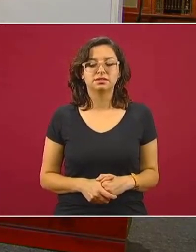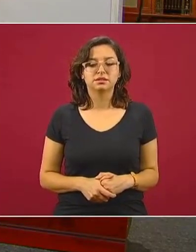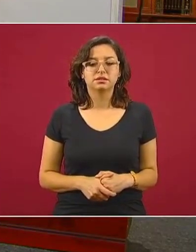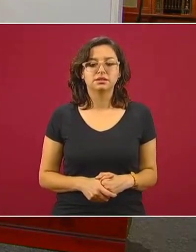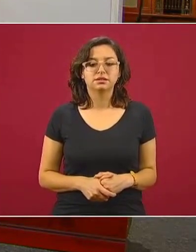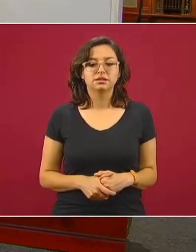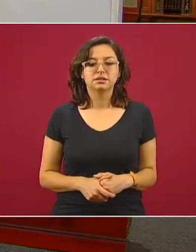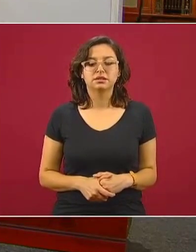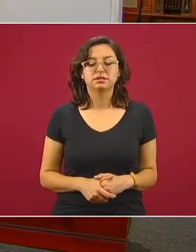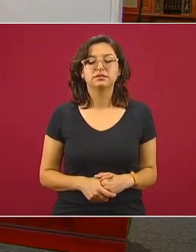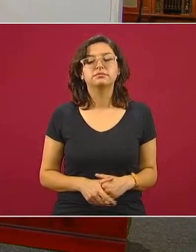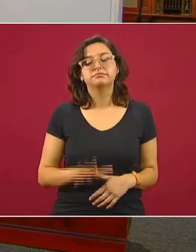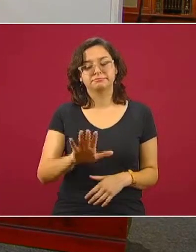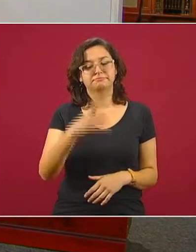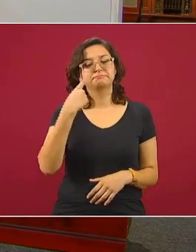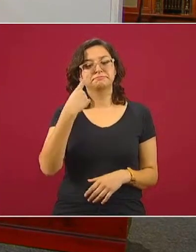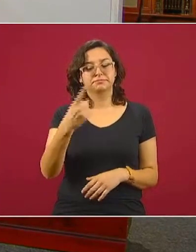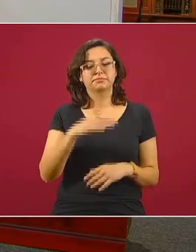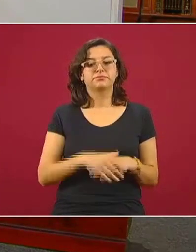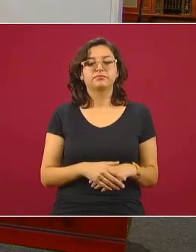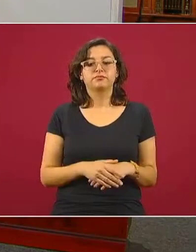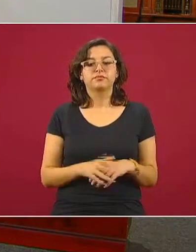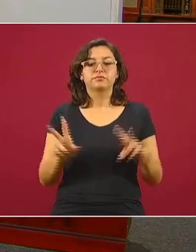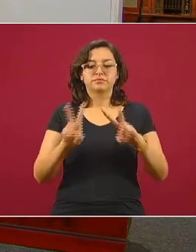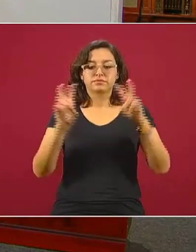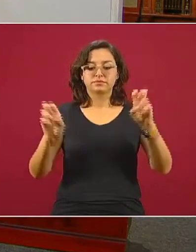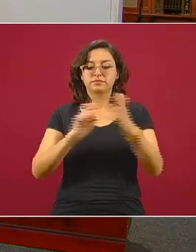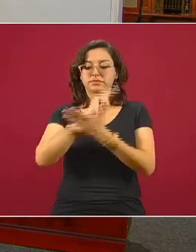tomar como ejemplo la escuela es nuestra